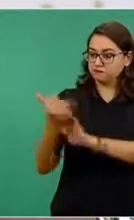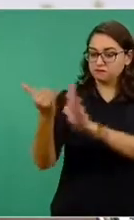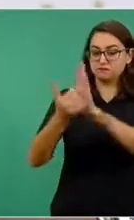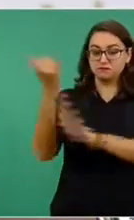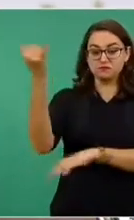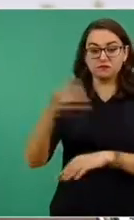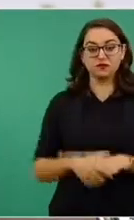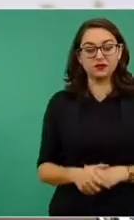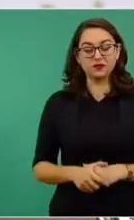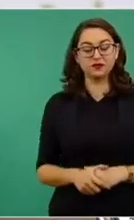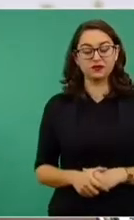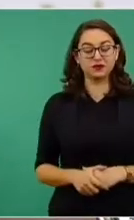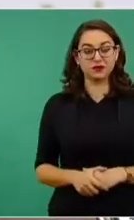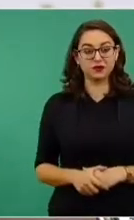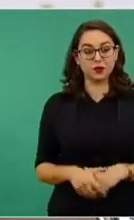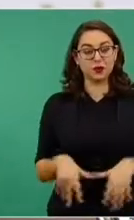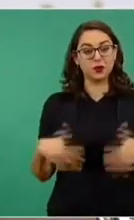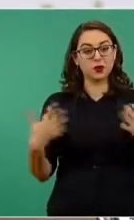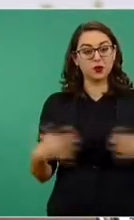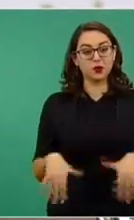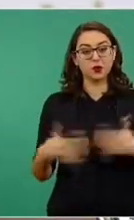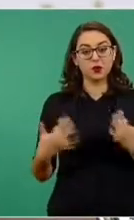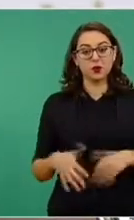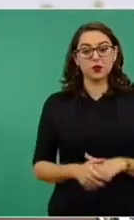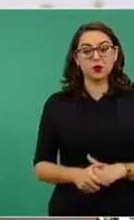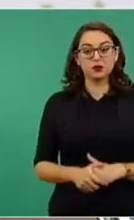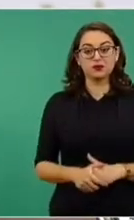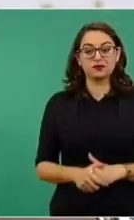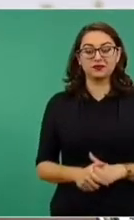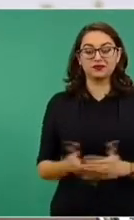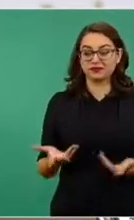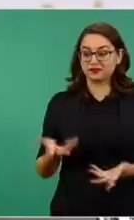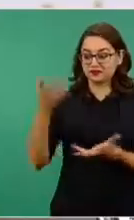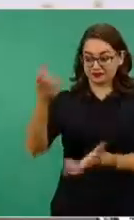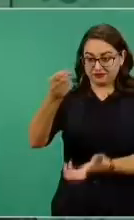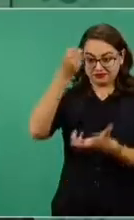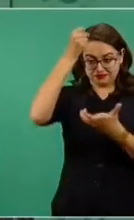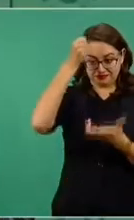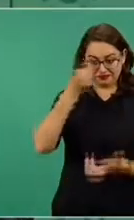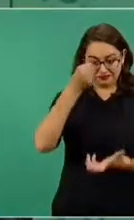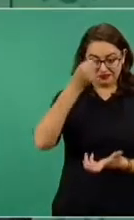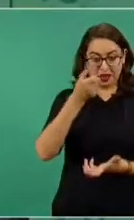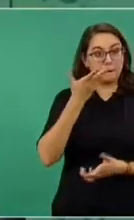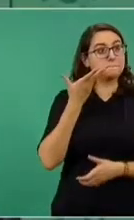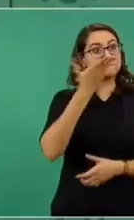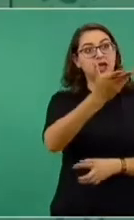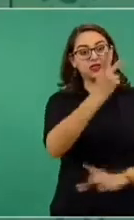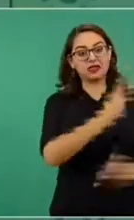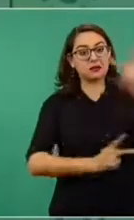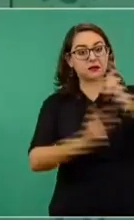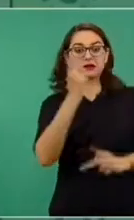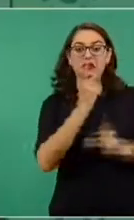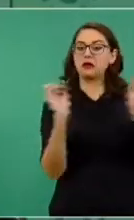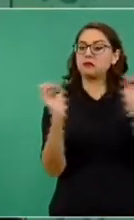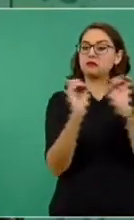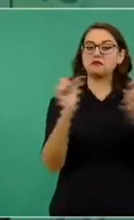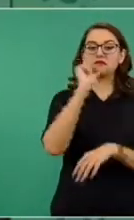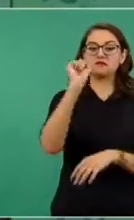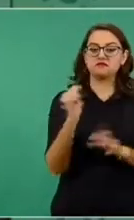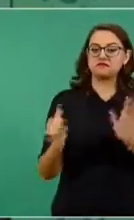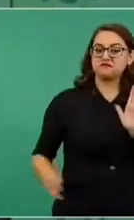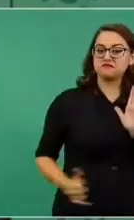¿Cuándo se había visto que con dinero del presupuesto, sin crédito, se hicieran tantas obras?